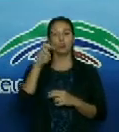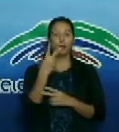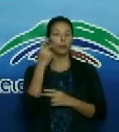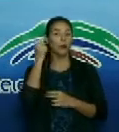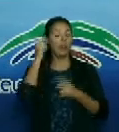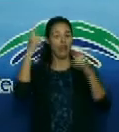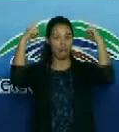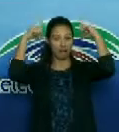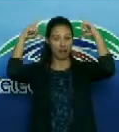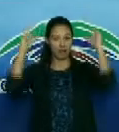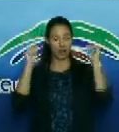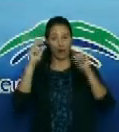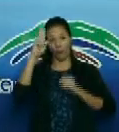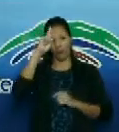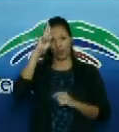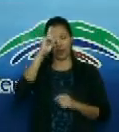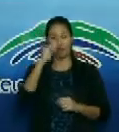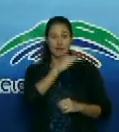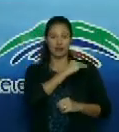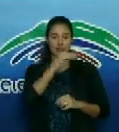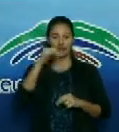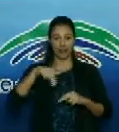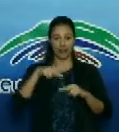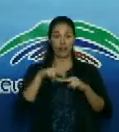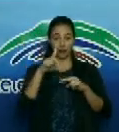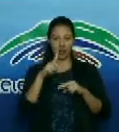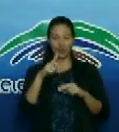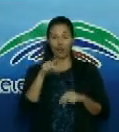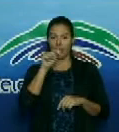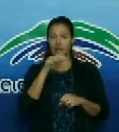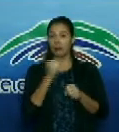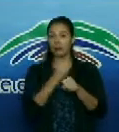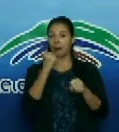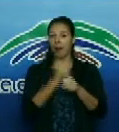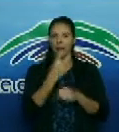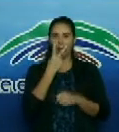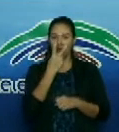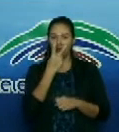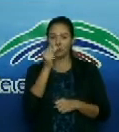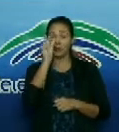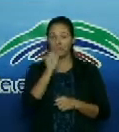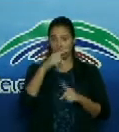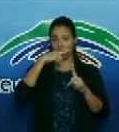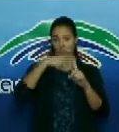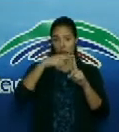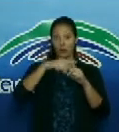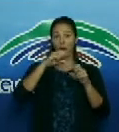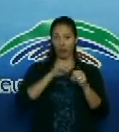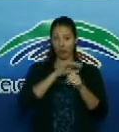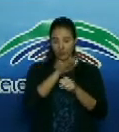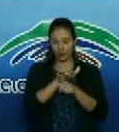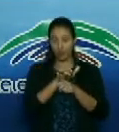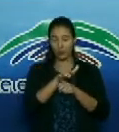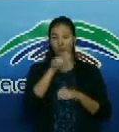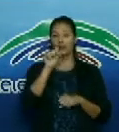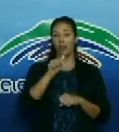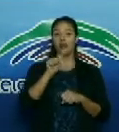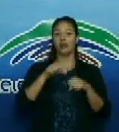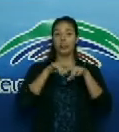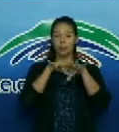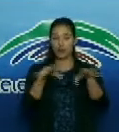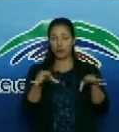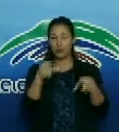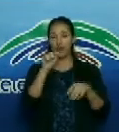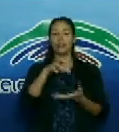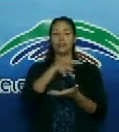del Hospital Militar Fermín Valdés Domínguez que estuvieron atendiendo los casos positivos a esta pandemia en esta prestigiosa